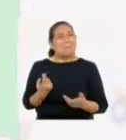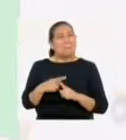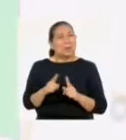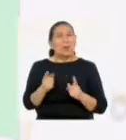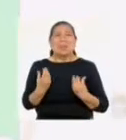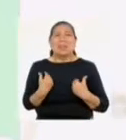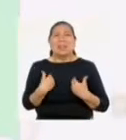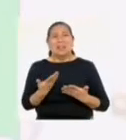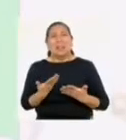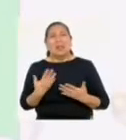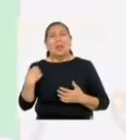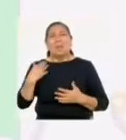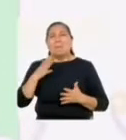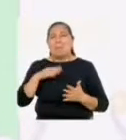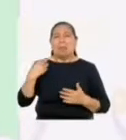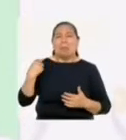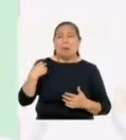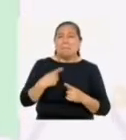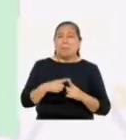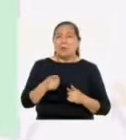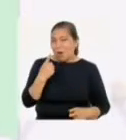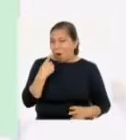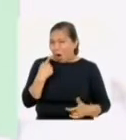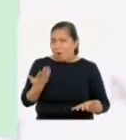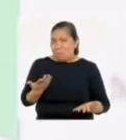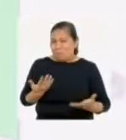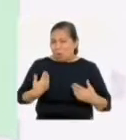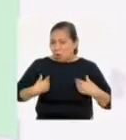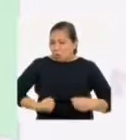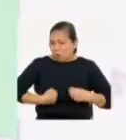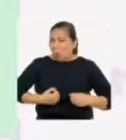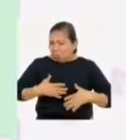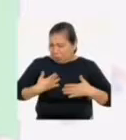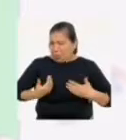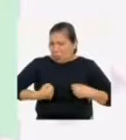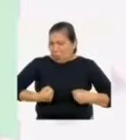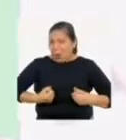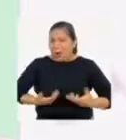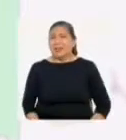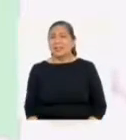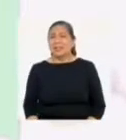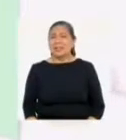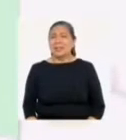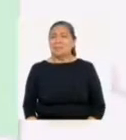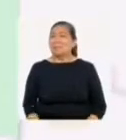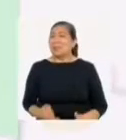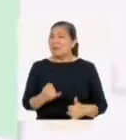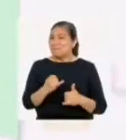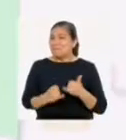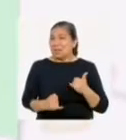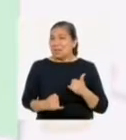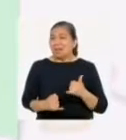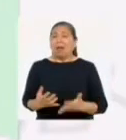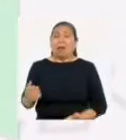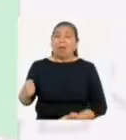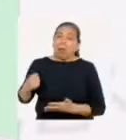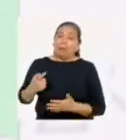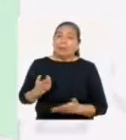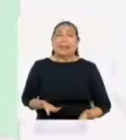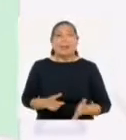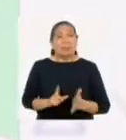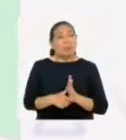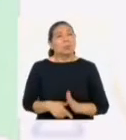sobre todo porque tiene un nervio en el hombro mal. Pero es hombre, así que se puede aguantar. Al final, él las carga.